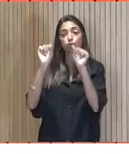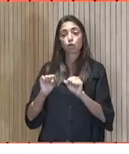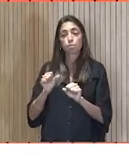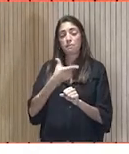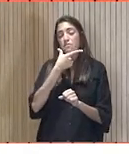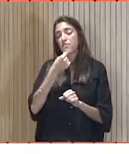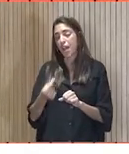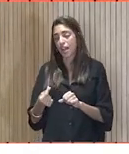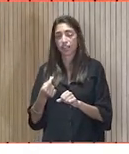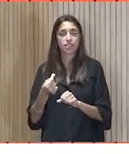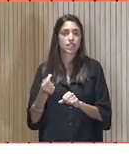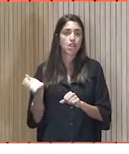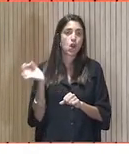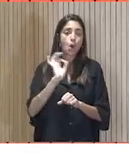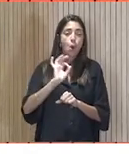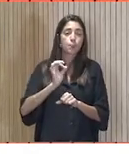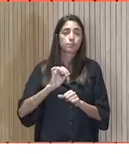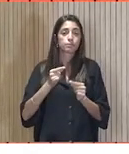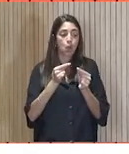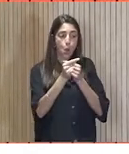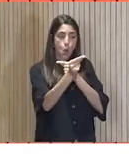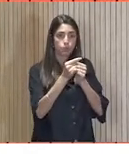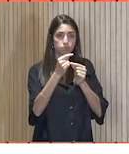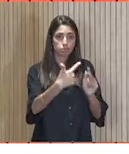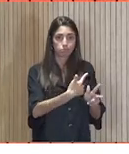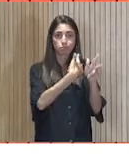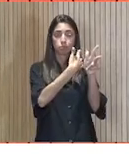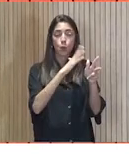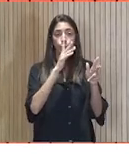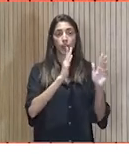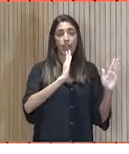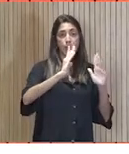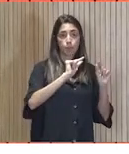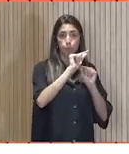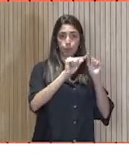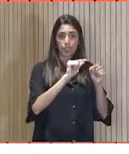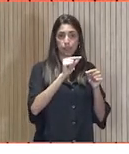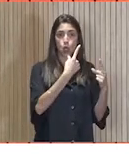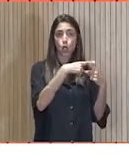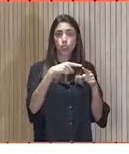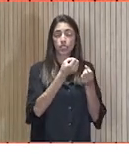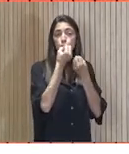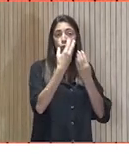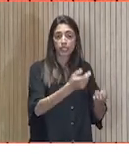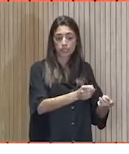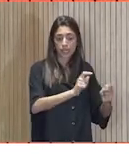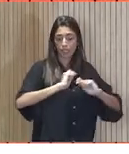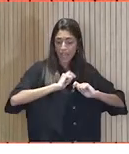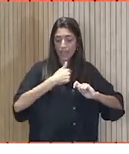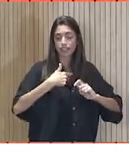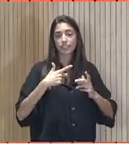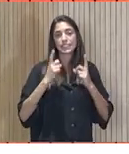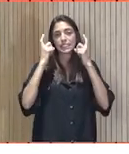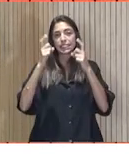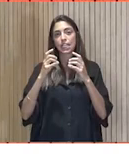sencilla o bien telemáticamente, porque la pandemia de las pocas cosas yo creo buenas que nos ha traído es poderte comunicar con la gente a través